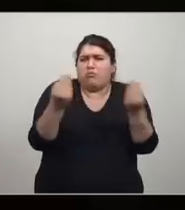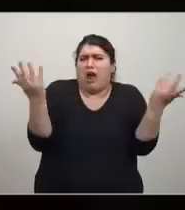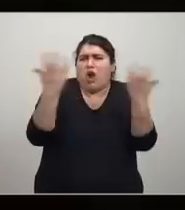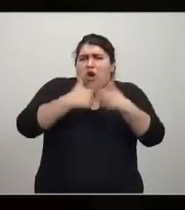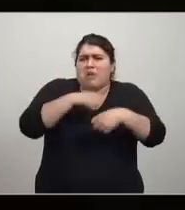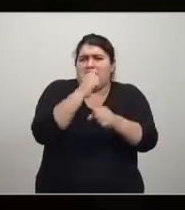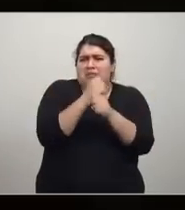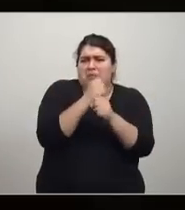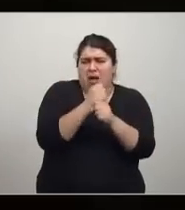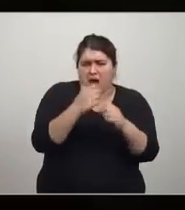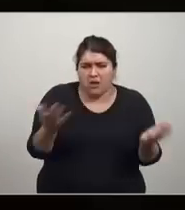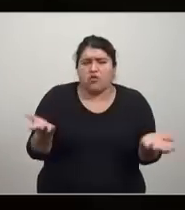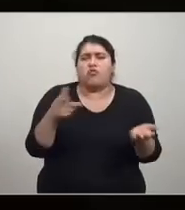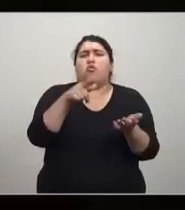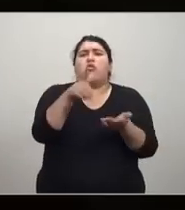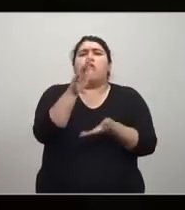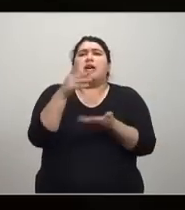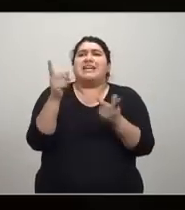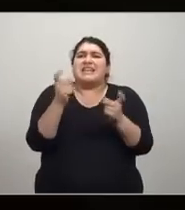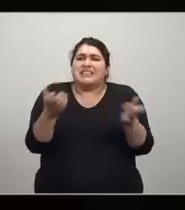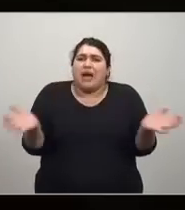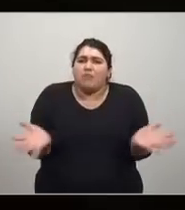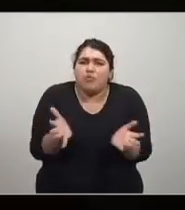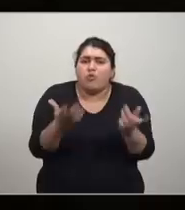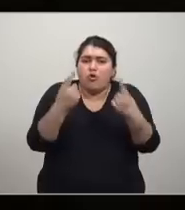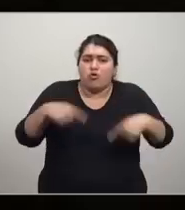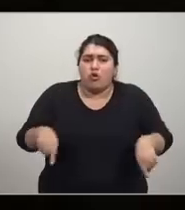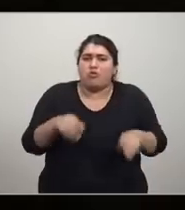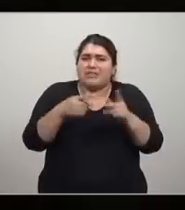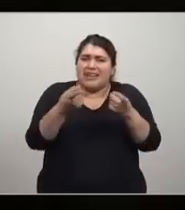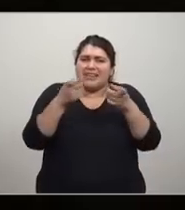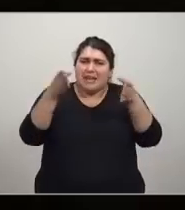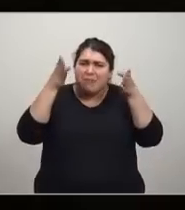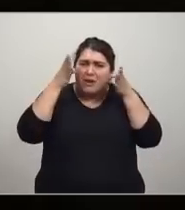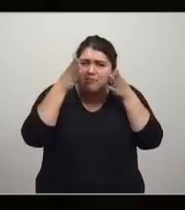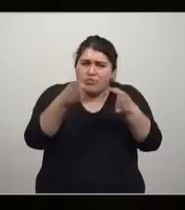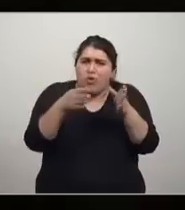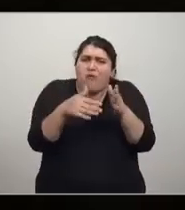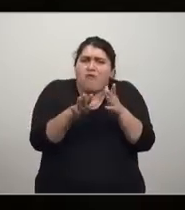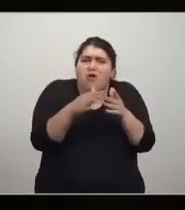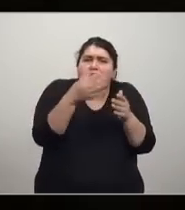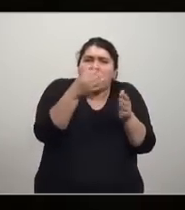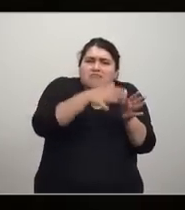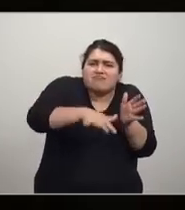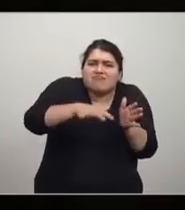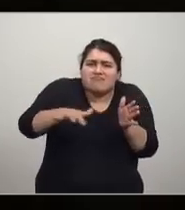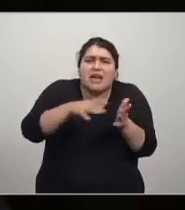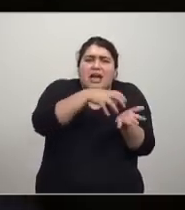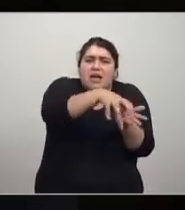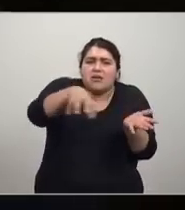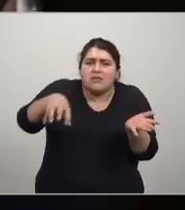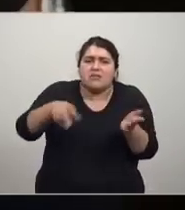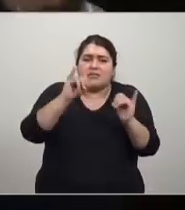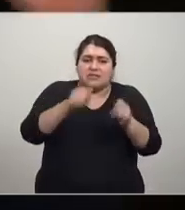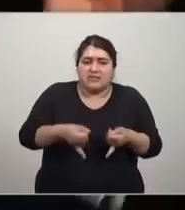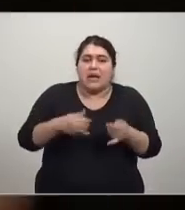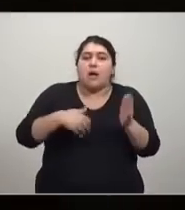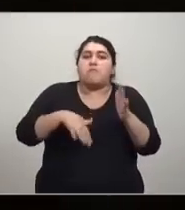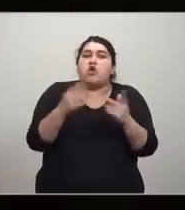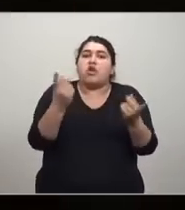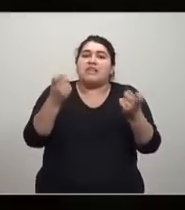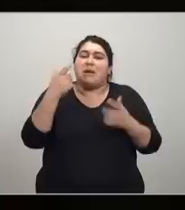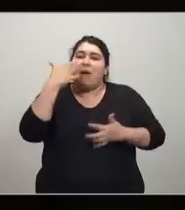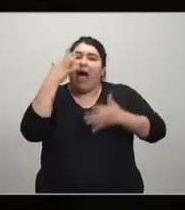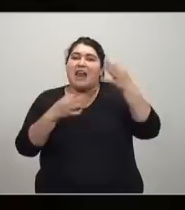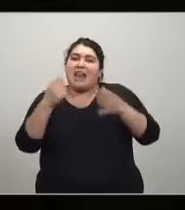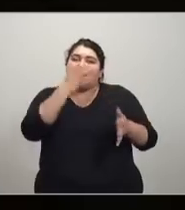la economía necesitaba estímulos y acción colectiva, por lo que no era suficiente una perspectiva micro de los individuos de las empresas, sino que se requería también una perspectiva macro